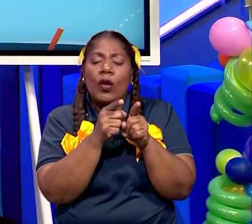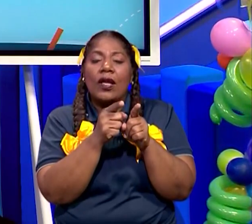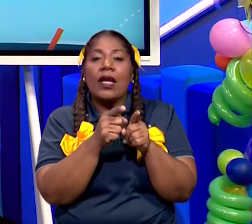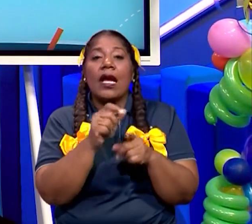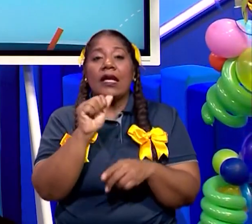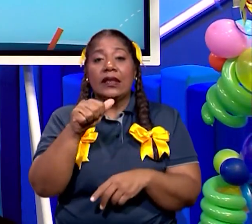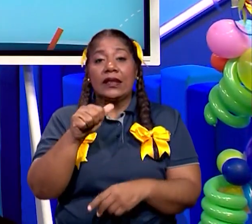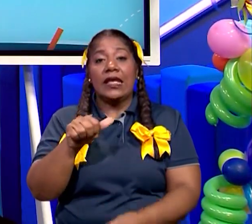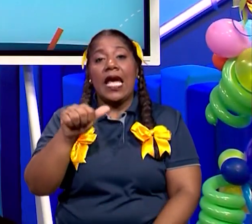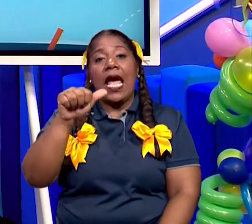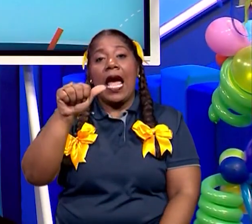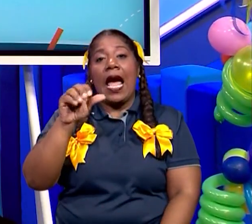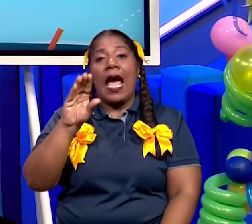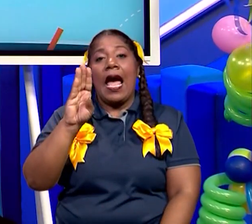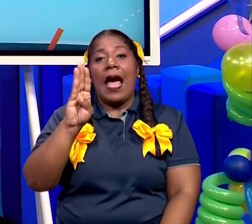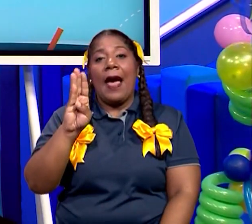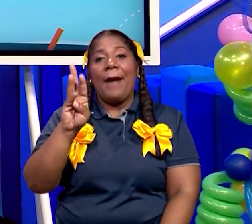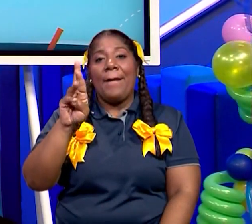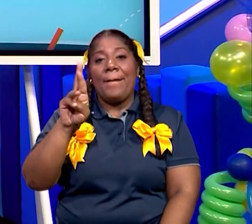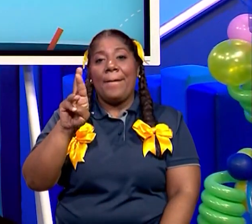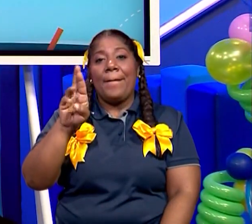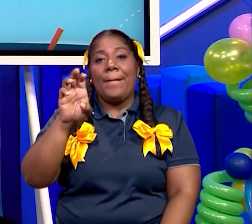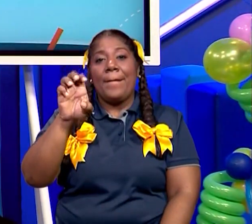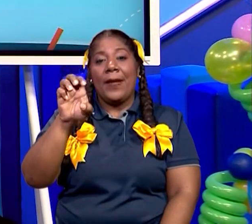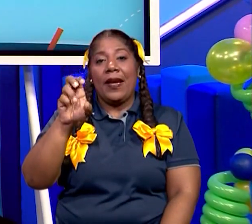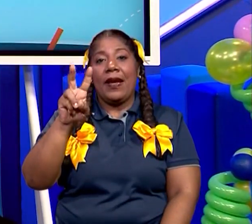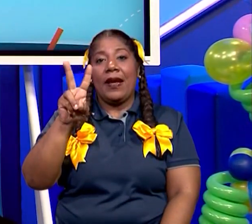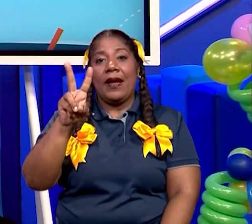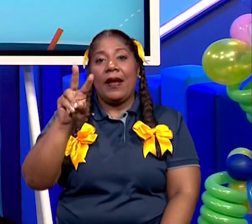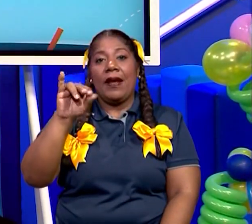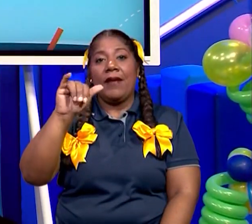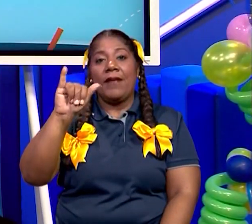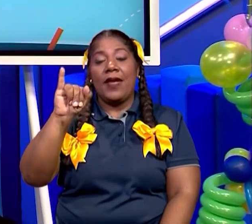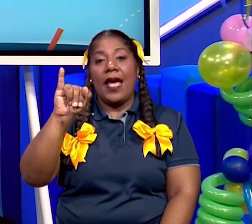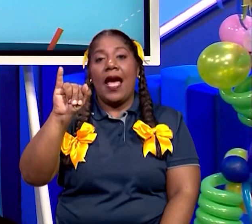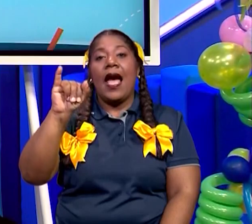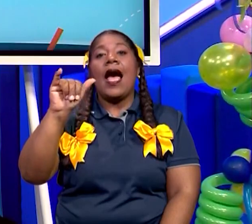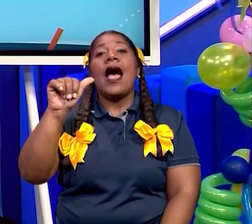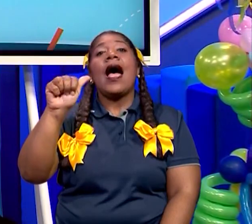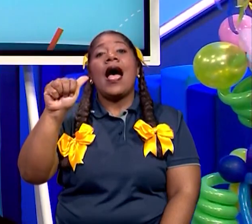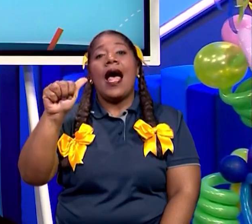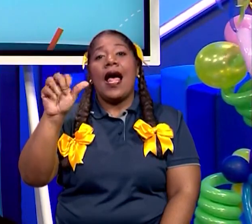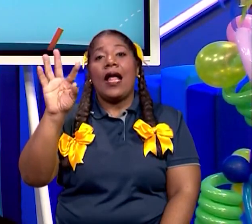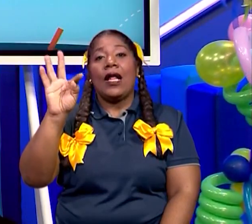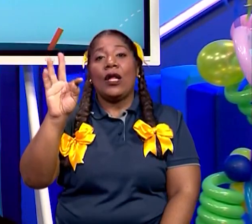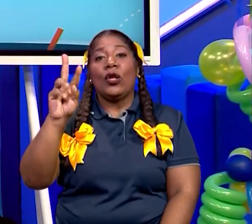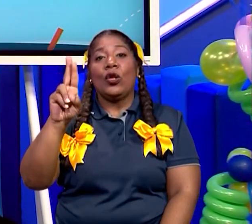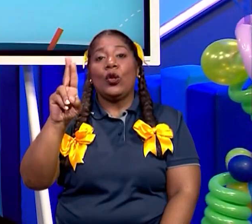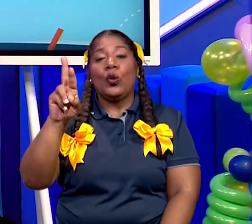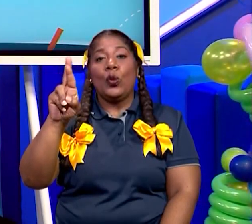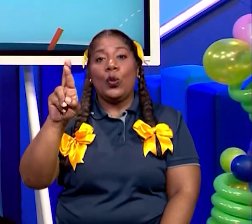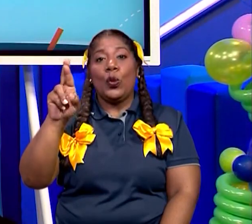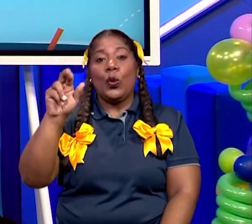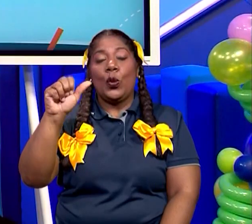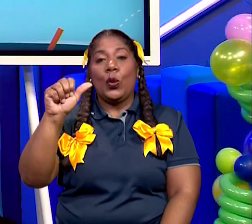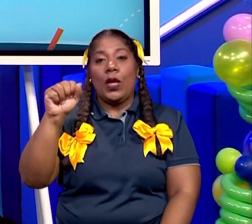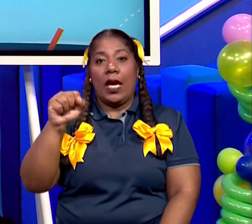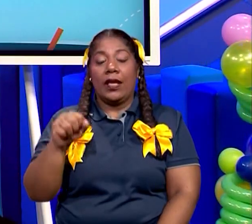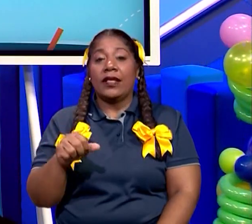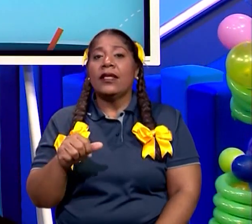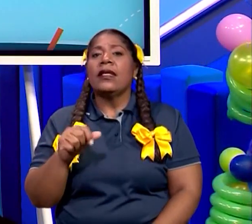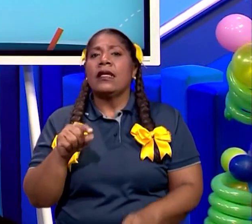se escriben con mayúscula. Pero hay una regla importante que me dijo por ahí una alumna que se llama María Cristina.